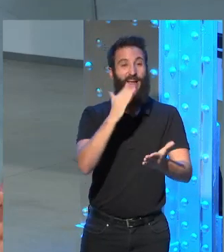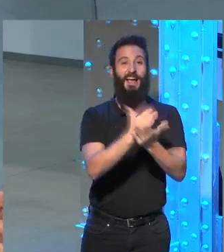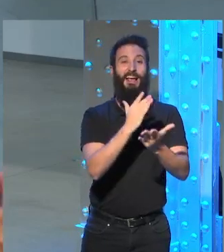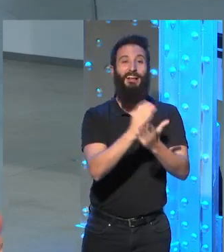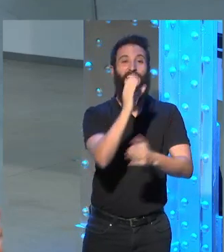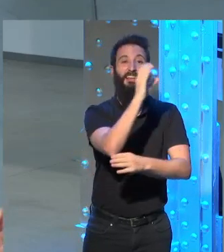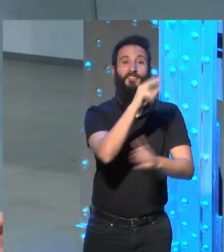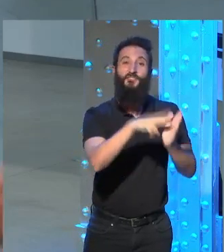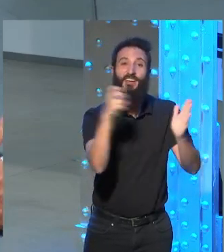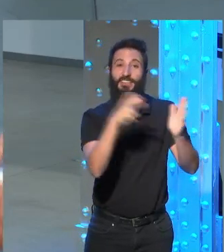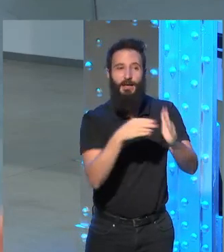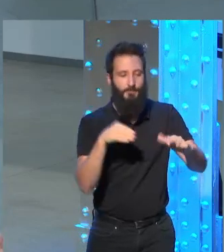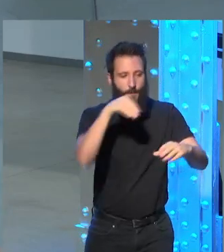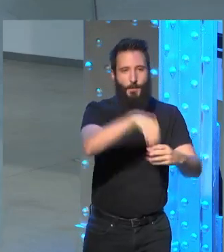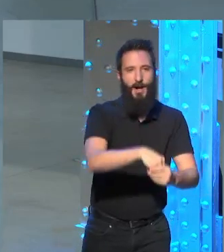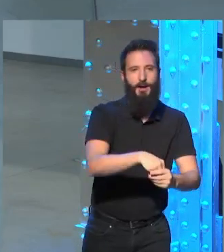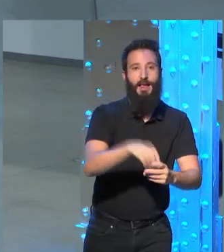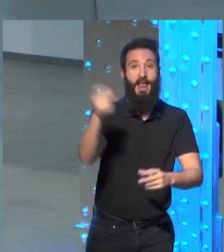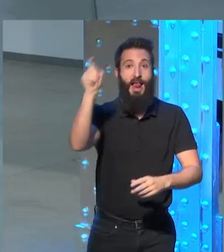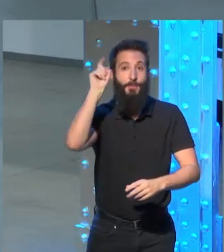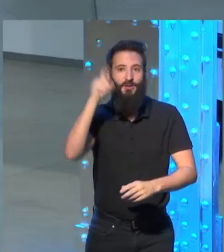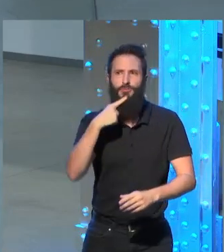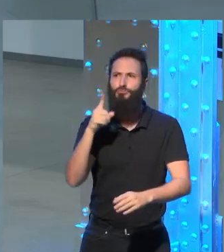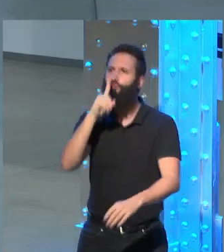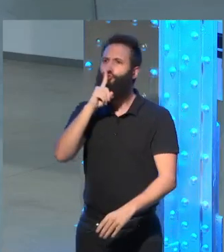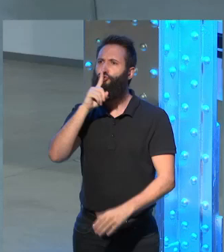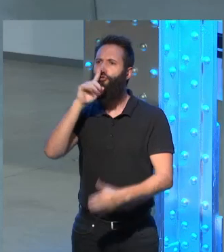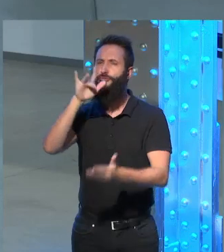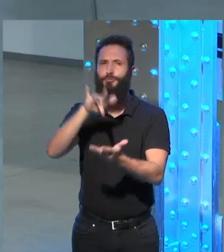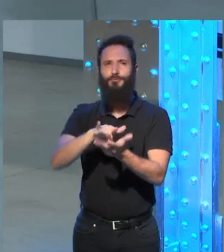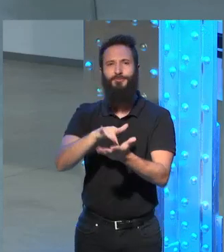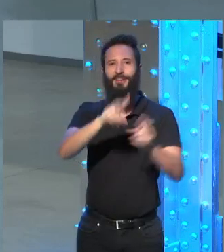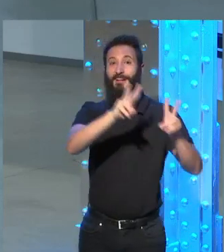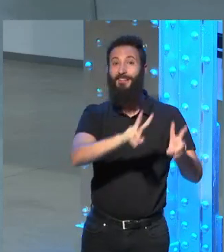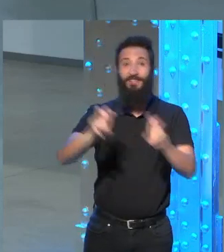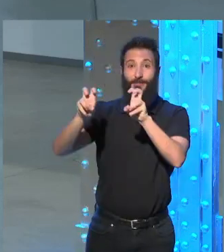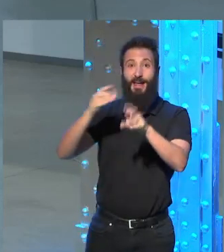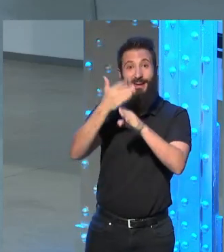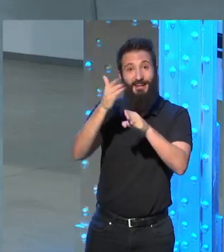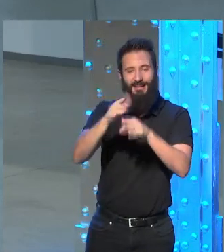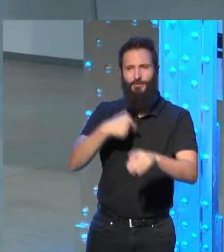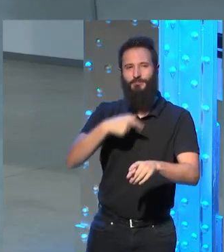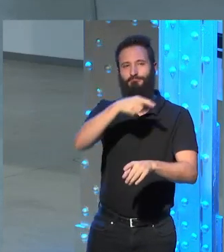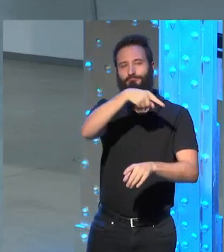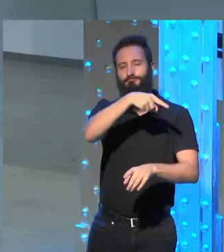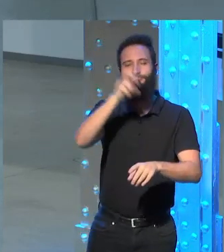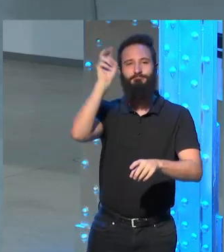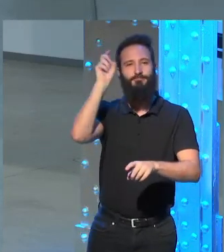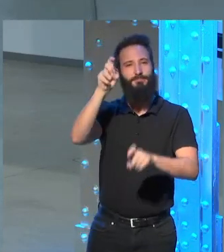y silenciaba al profesor y se ponía a dictar él el resto el resto de la clase